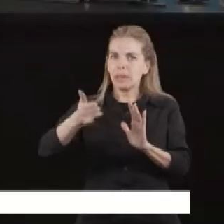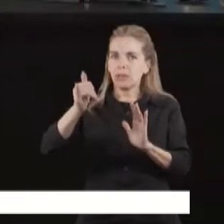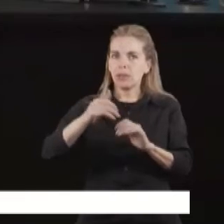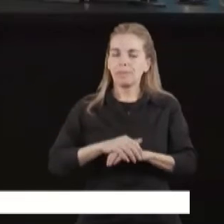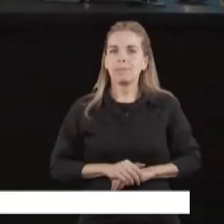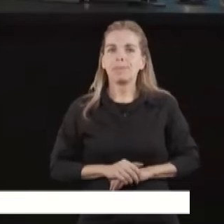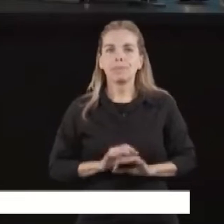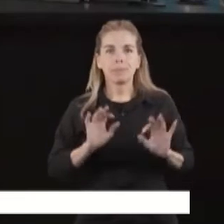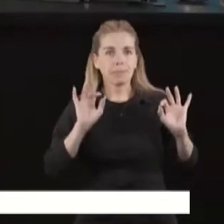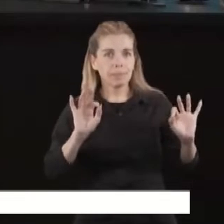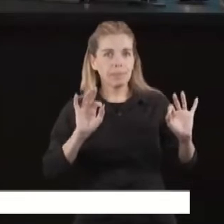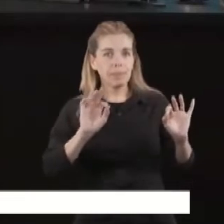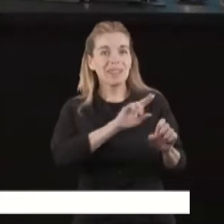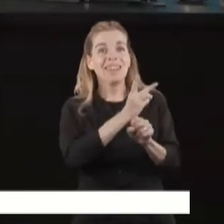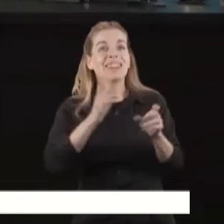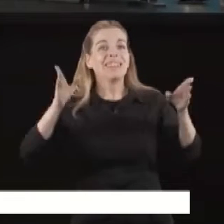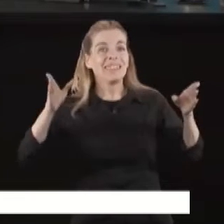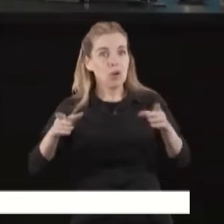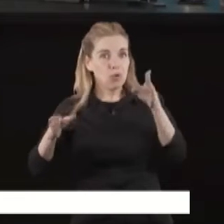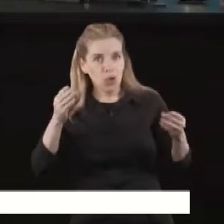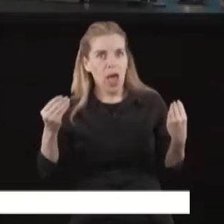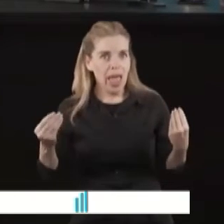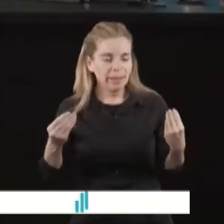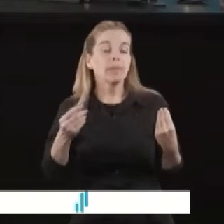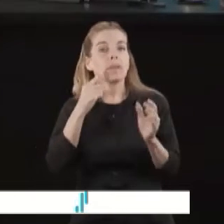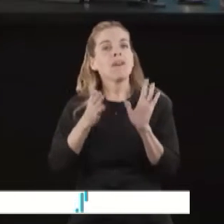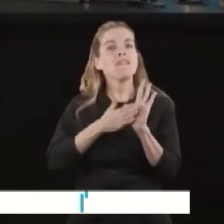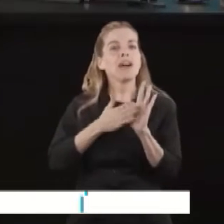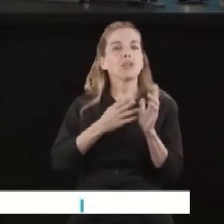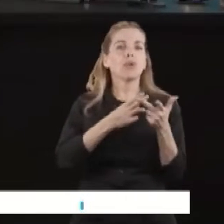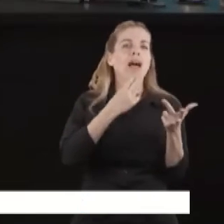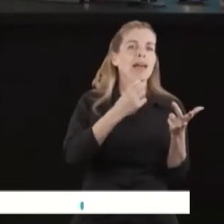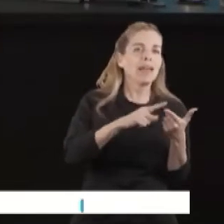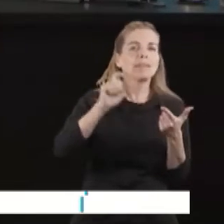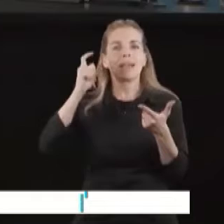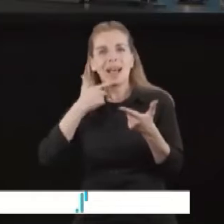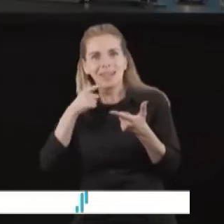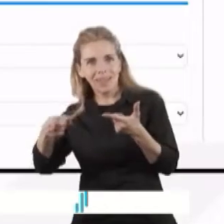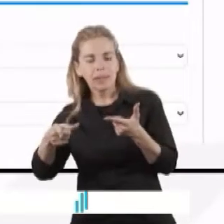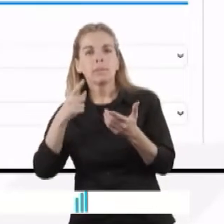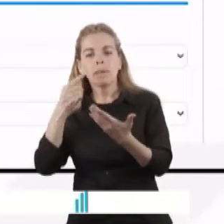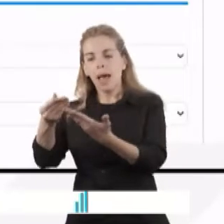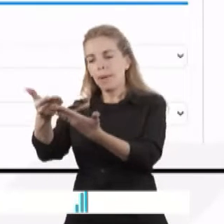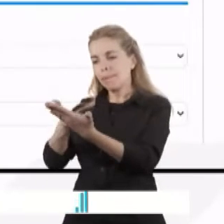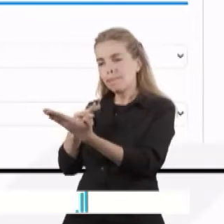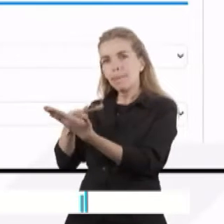El segundo paso es el dato de los servicios, cae con la factura en la mano y va a haber posibilidad de corroborar,